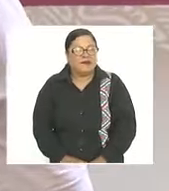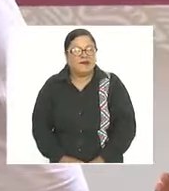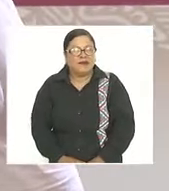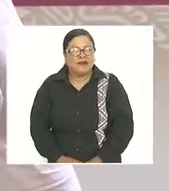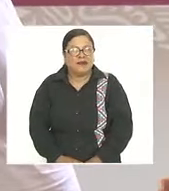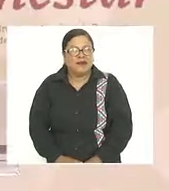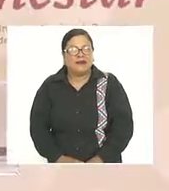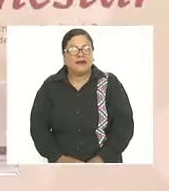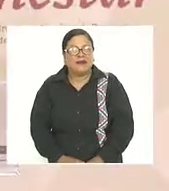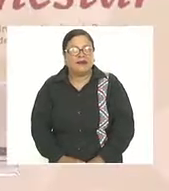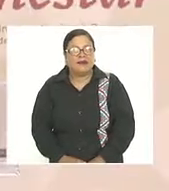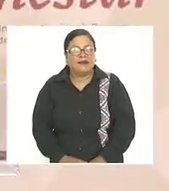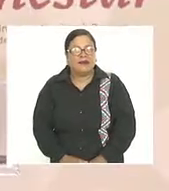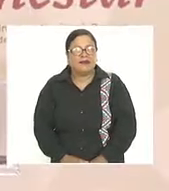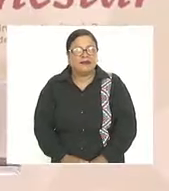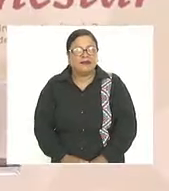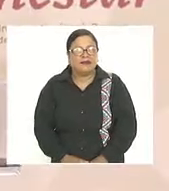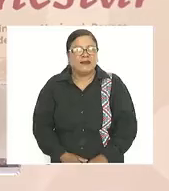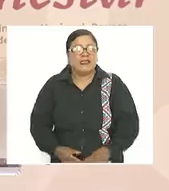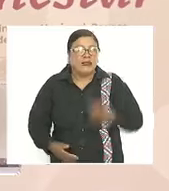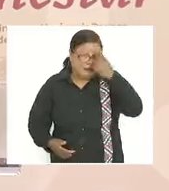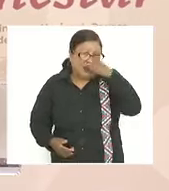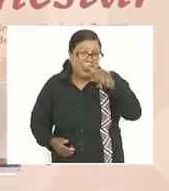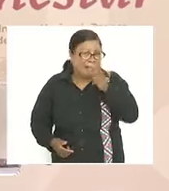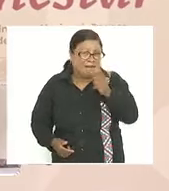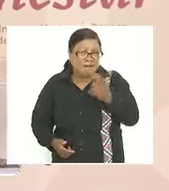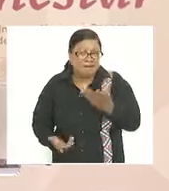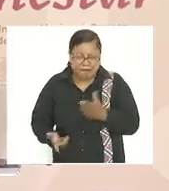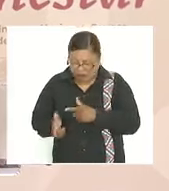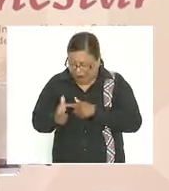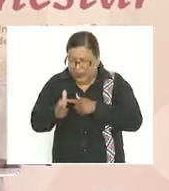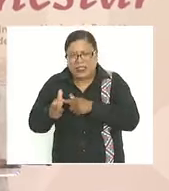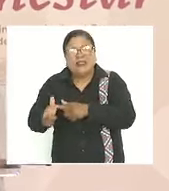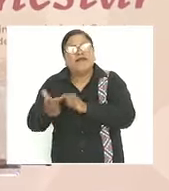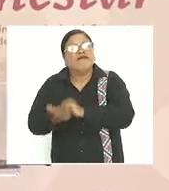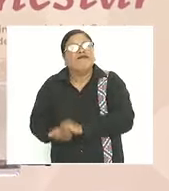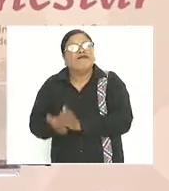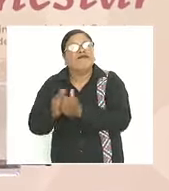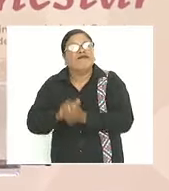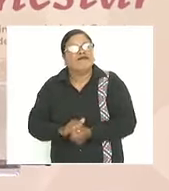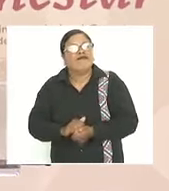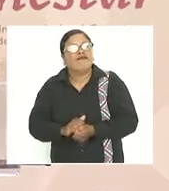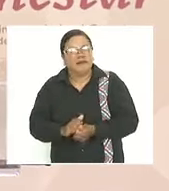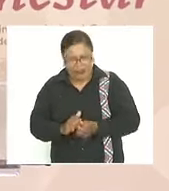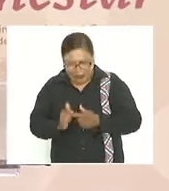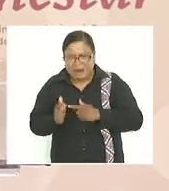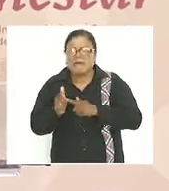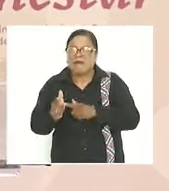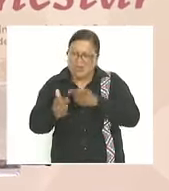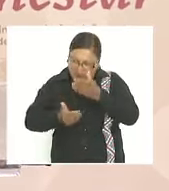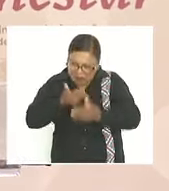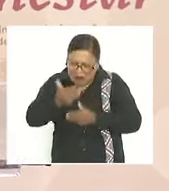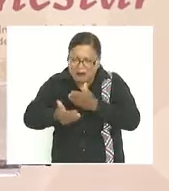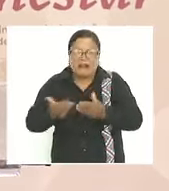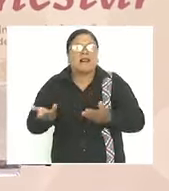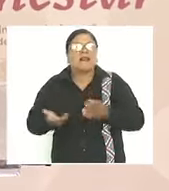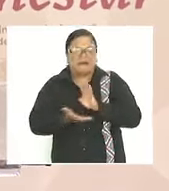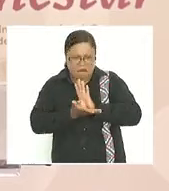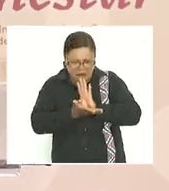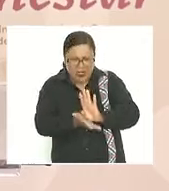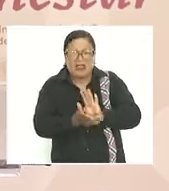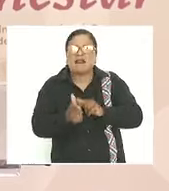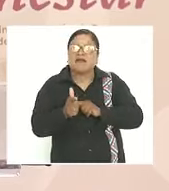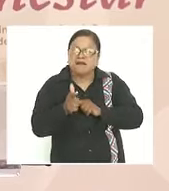para que se continúe con la transformación vamos a seguir adelante continúan las becas